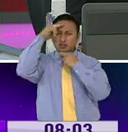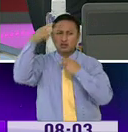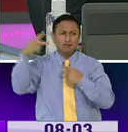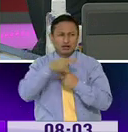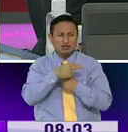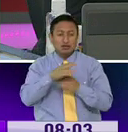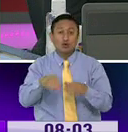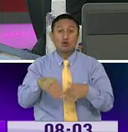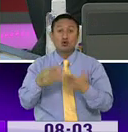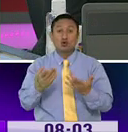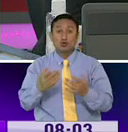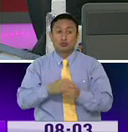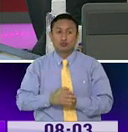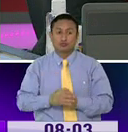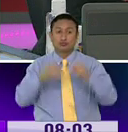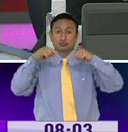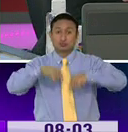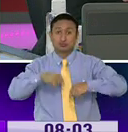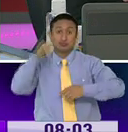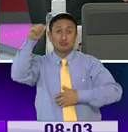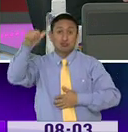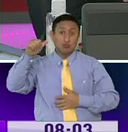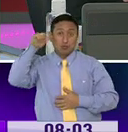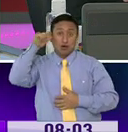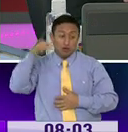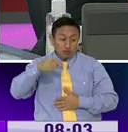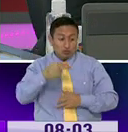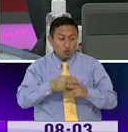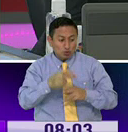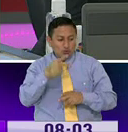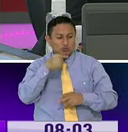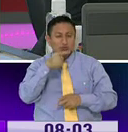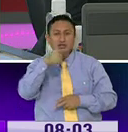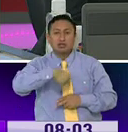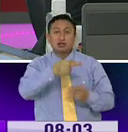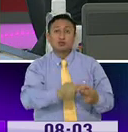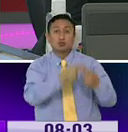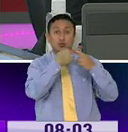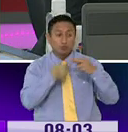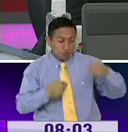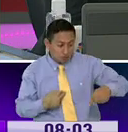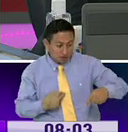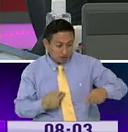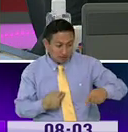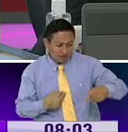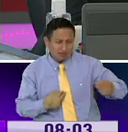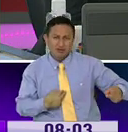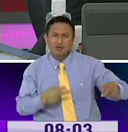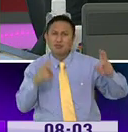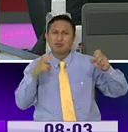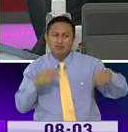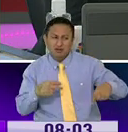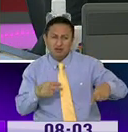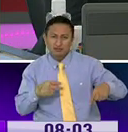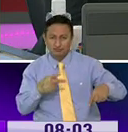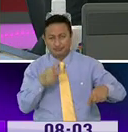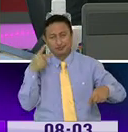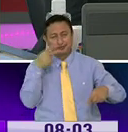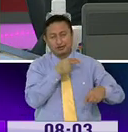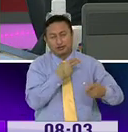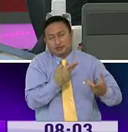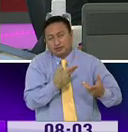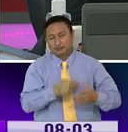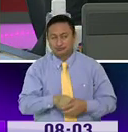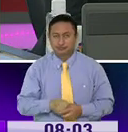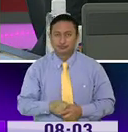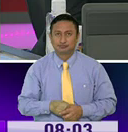falsa? Pues lógicamente cuando llega un audio y no tiene el nombre ni apellido de la persona que lo envía, no se especifica el caso exactamente de dónde